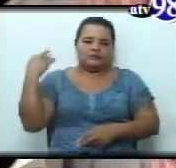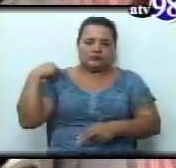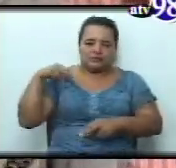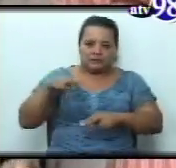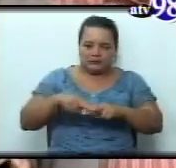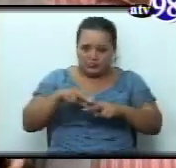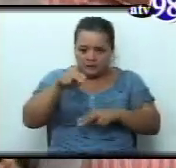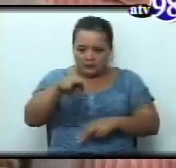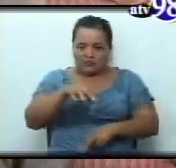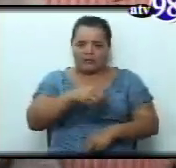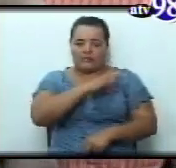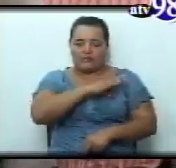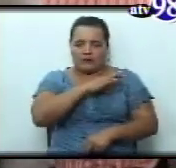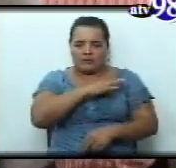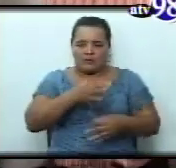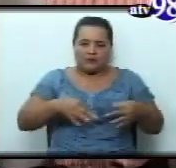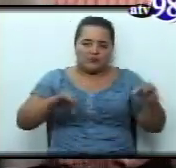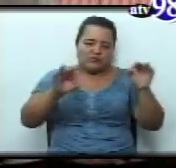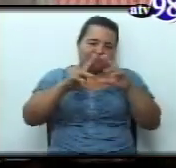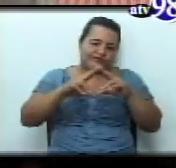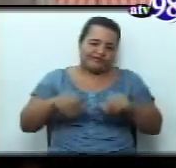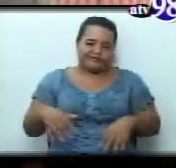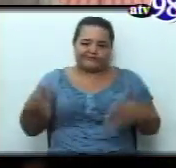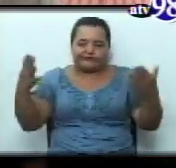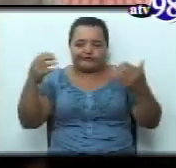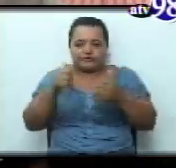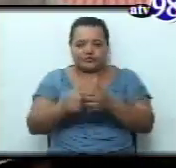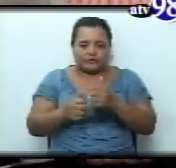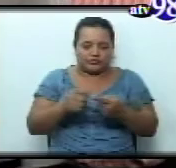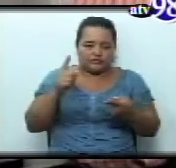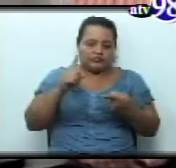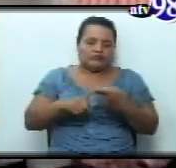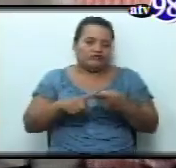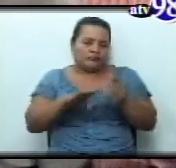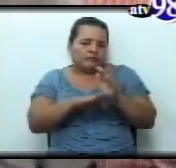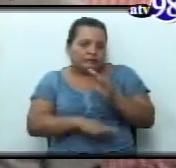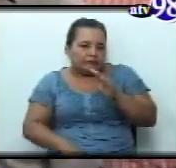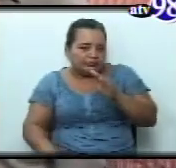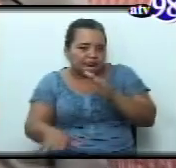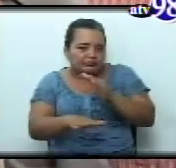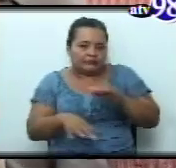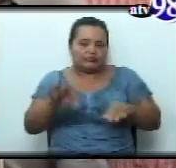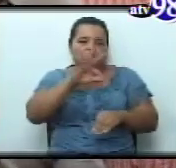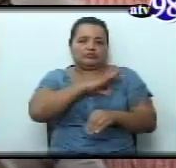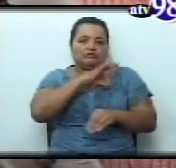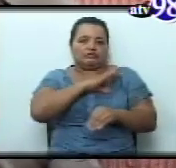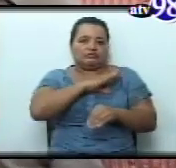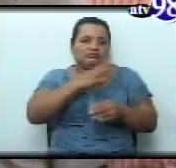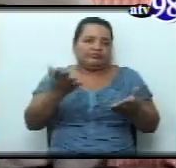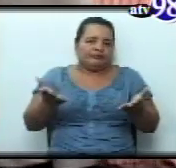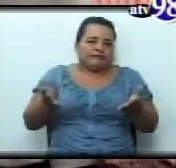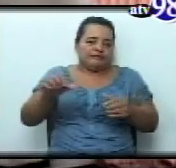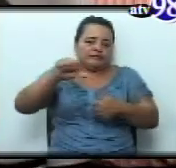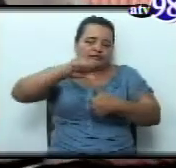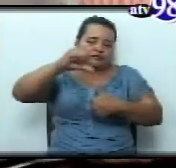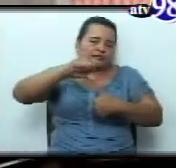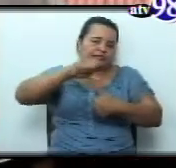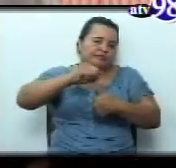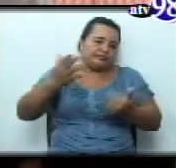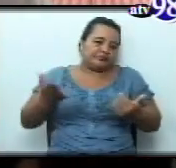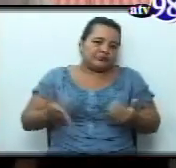nicaragüense, muy sufrido, está por debajo del promedio salarial centroamericano